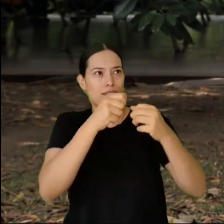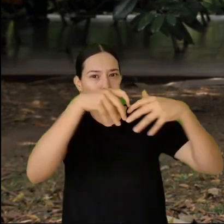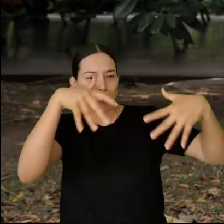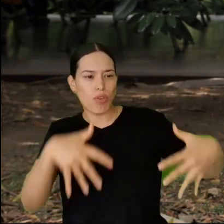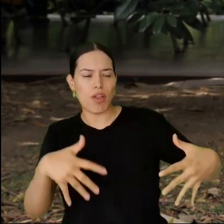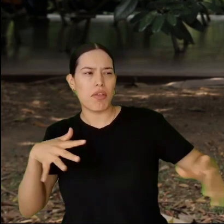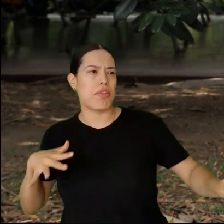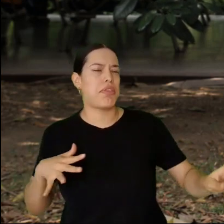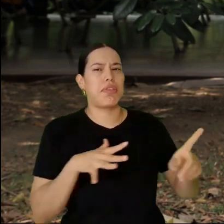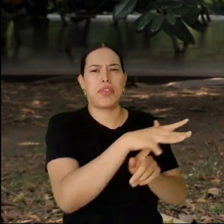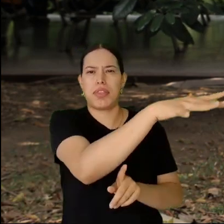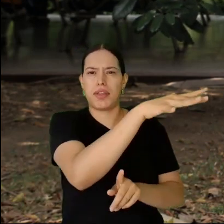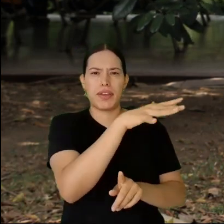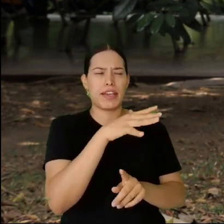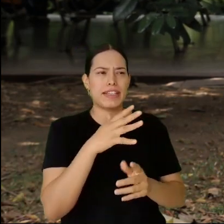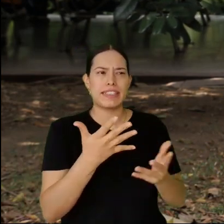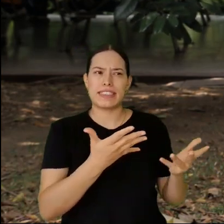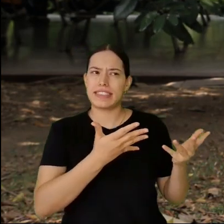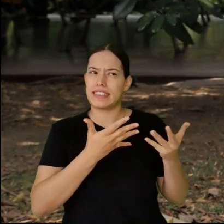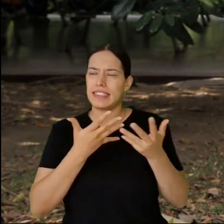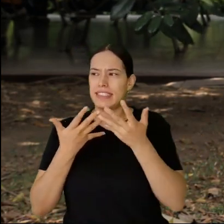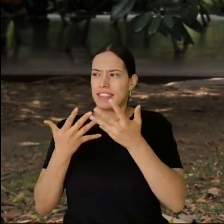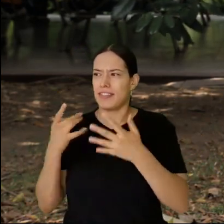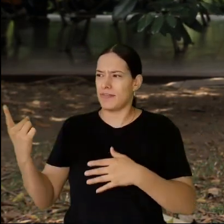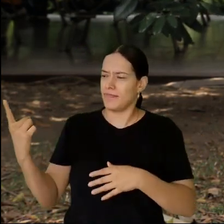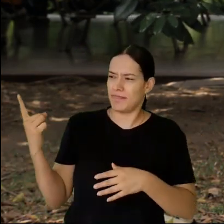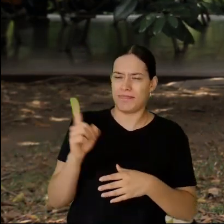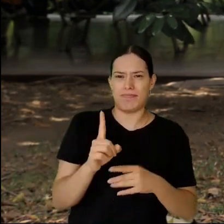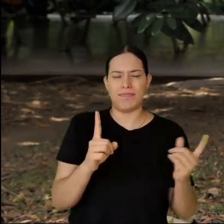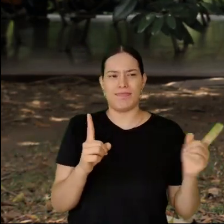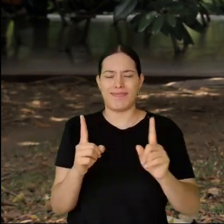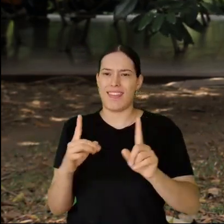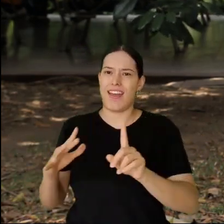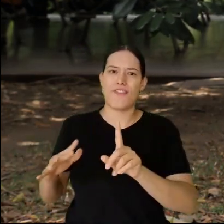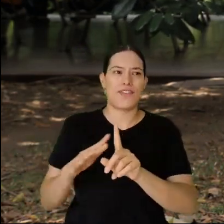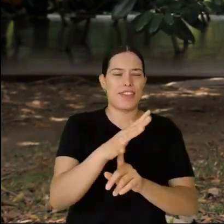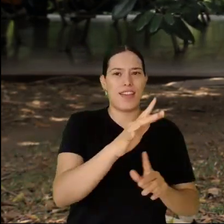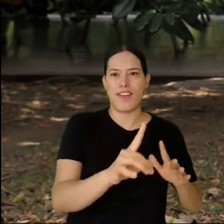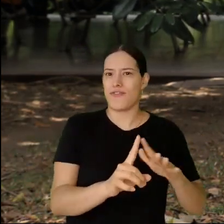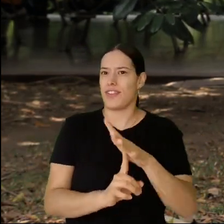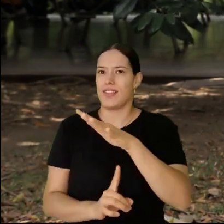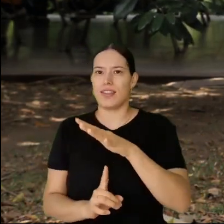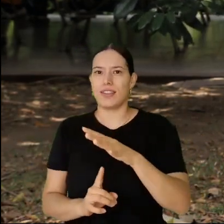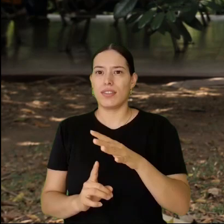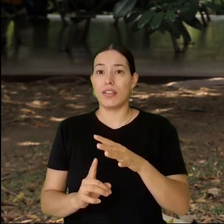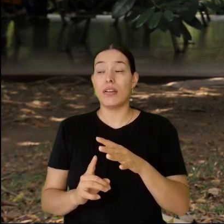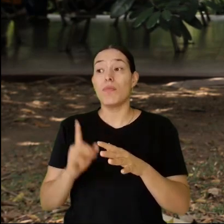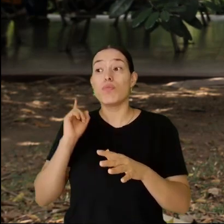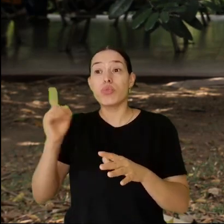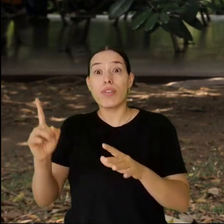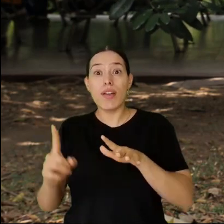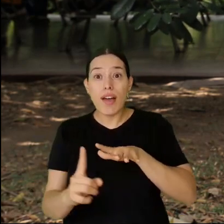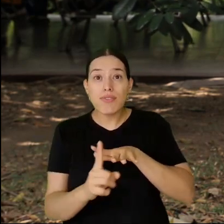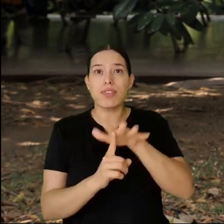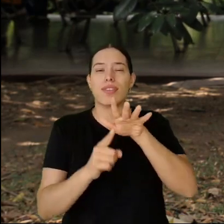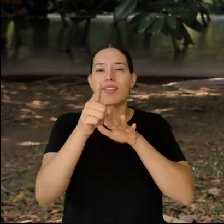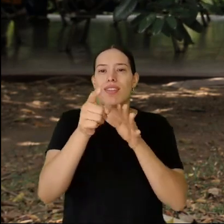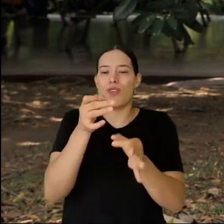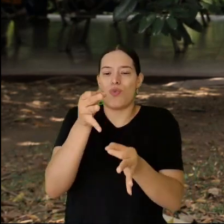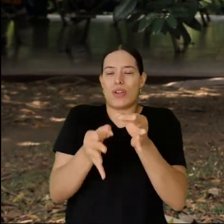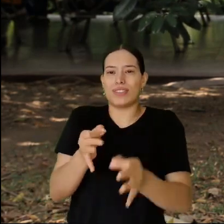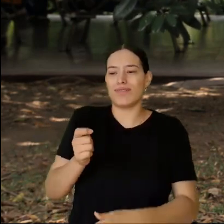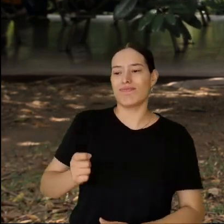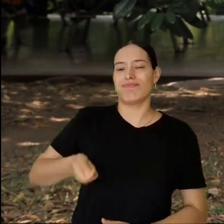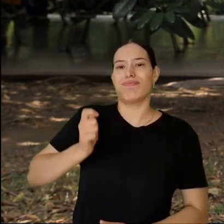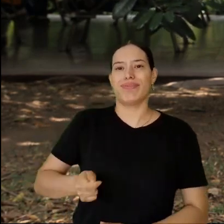y que ello implicaría que realmente sean las partes las que intervienen y de acuerdo con la participación de las partes el juez es